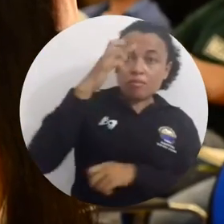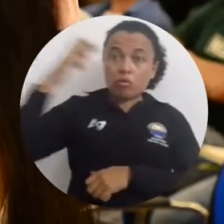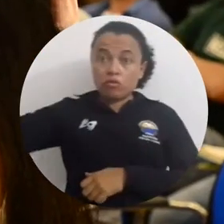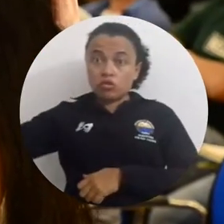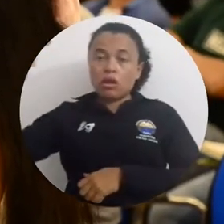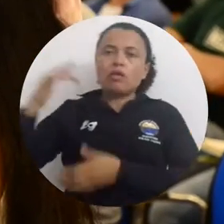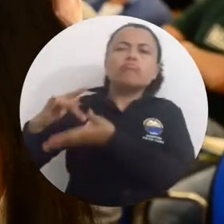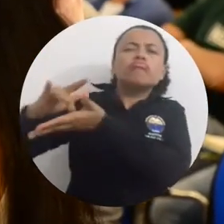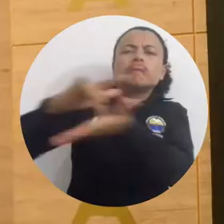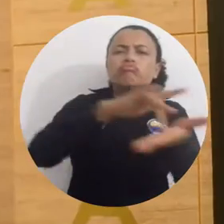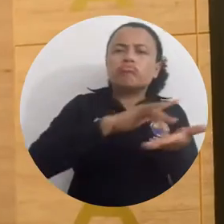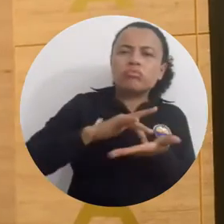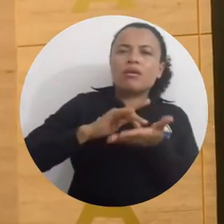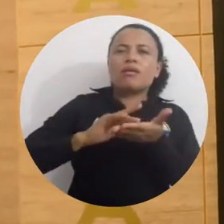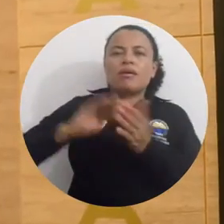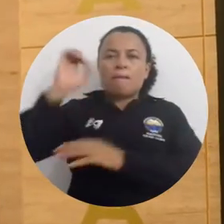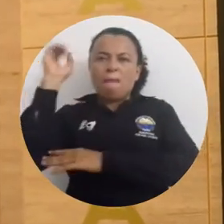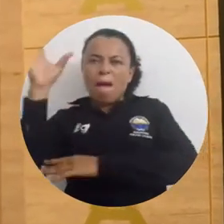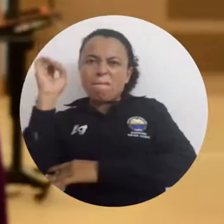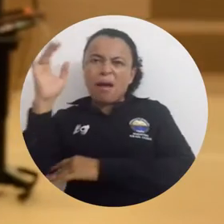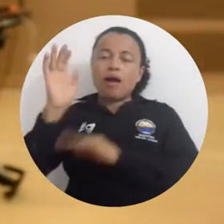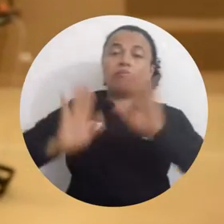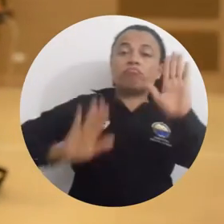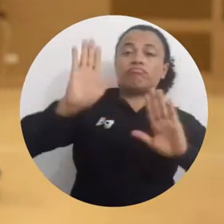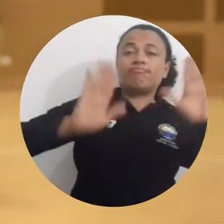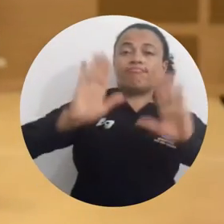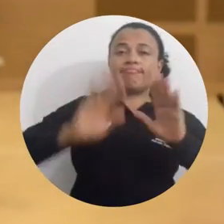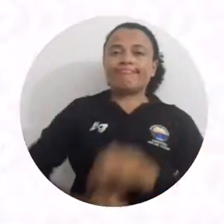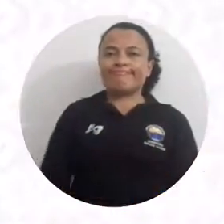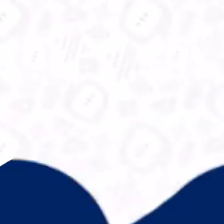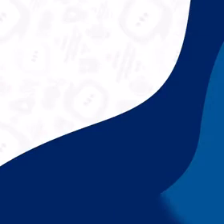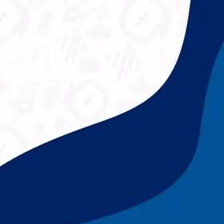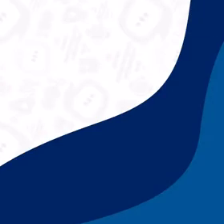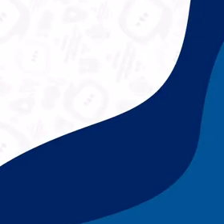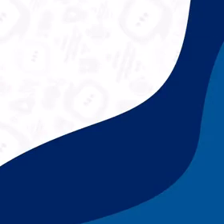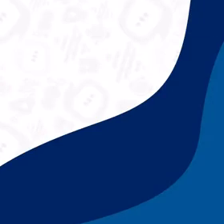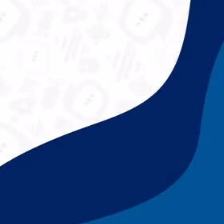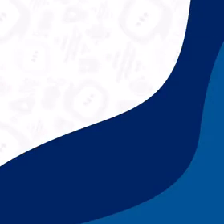investigadores y profesionales participaron como ponentes y asistentes.